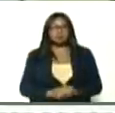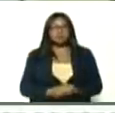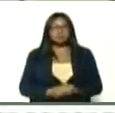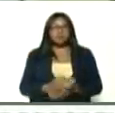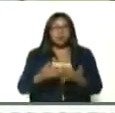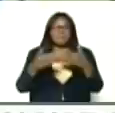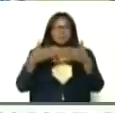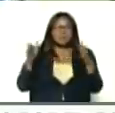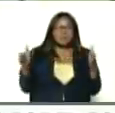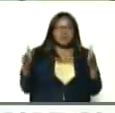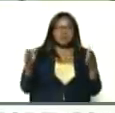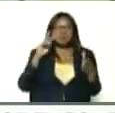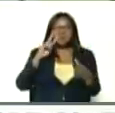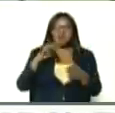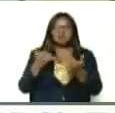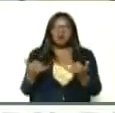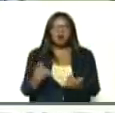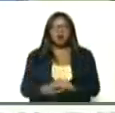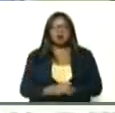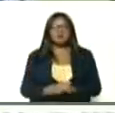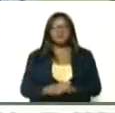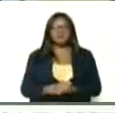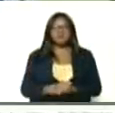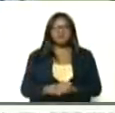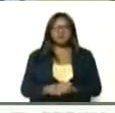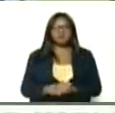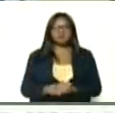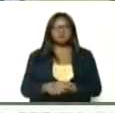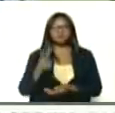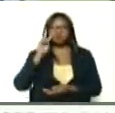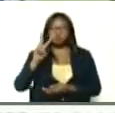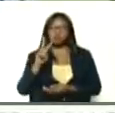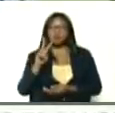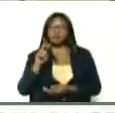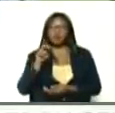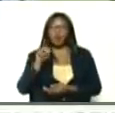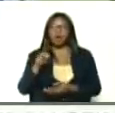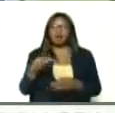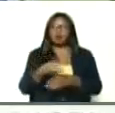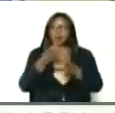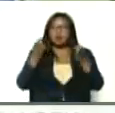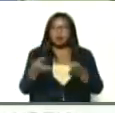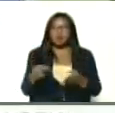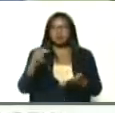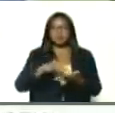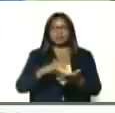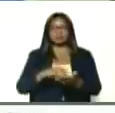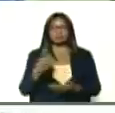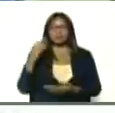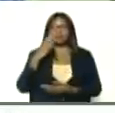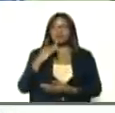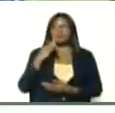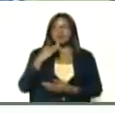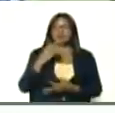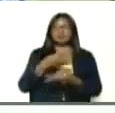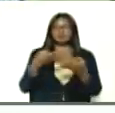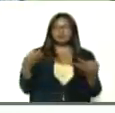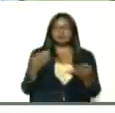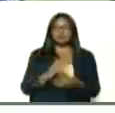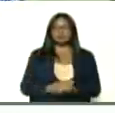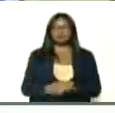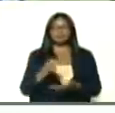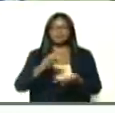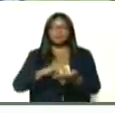va a permitir, ahí estoy viendo, Héctor Rodríguez, Héctor, un hombre, que tiene una experiencia, tremenda, en